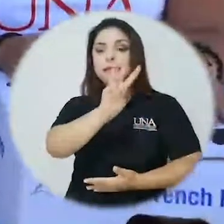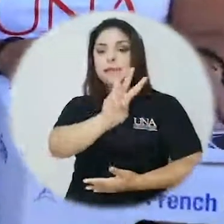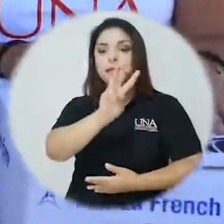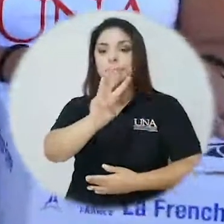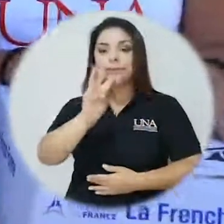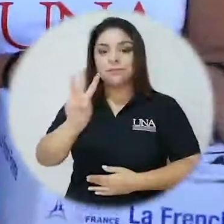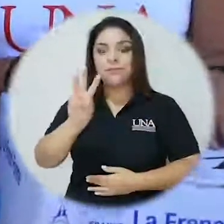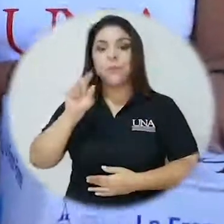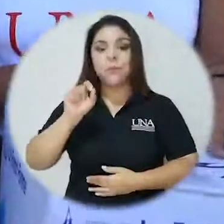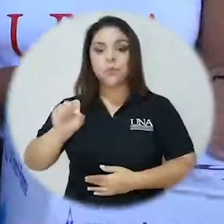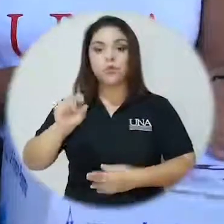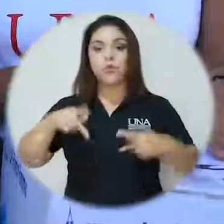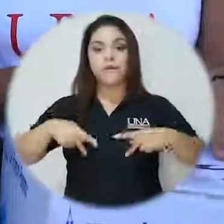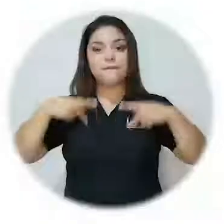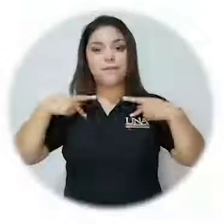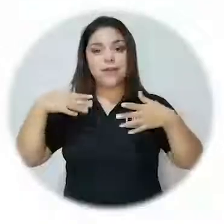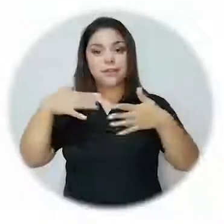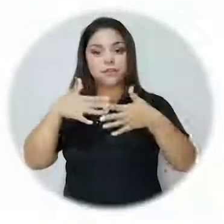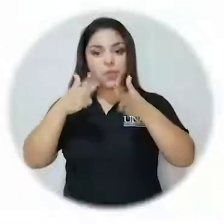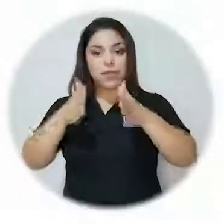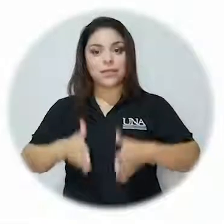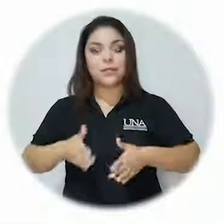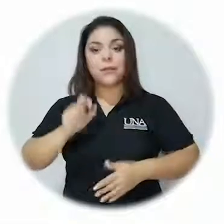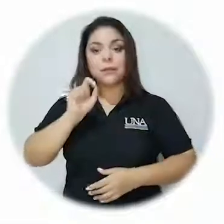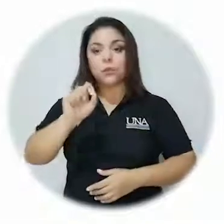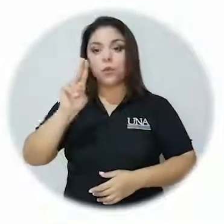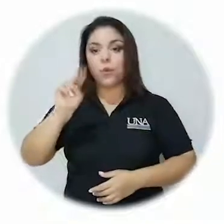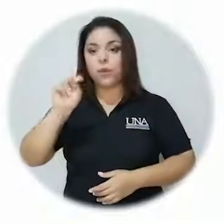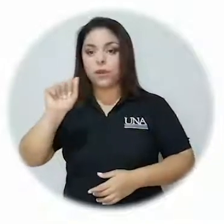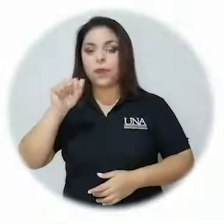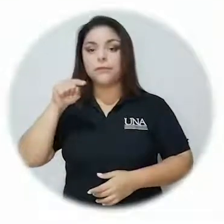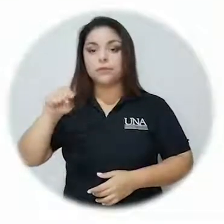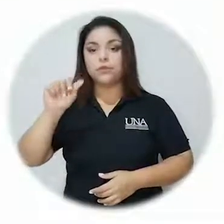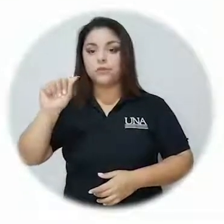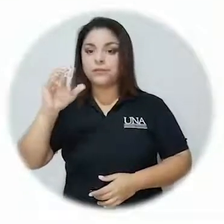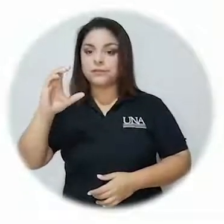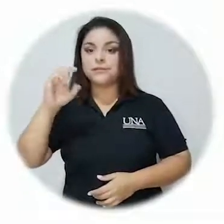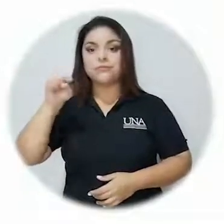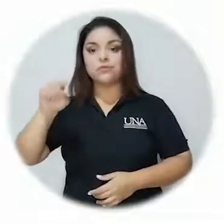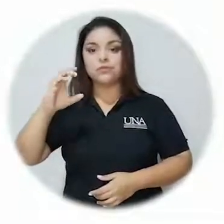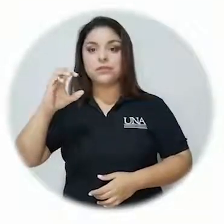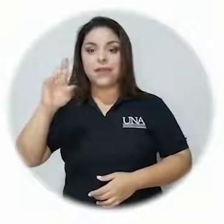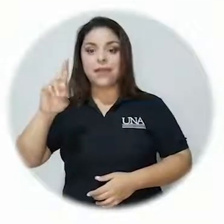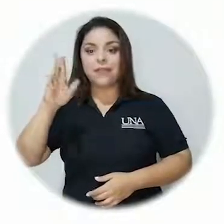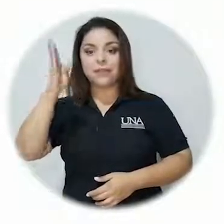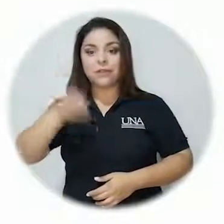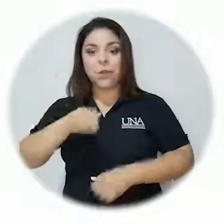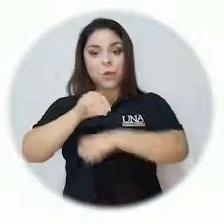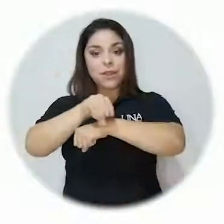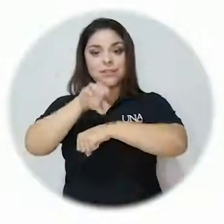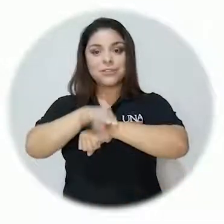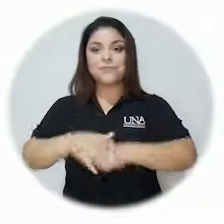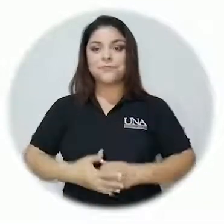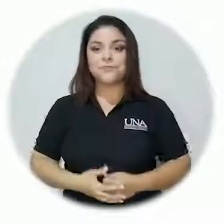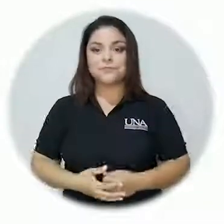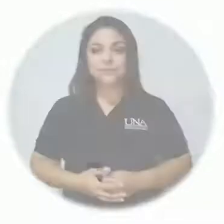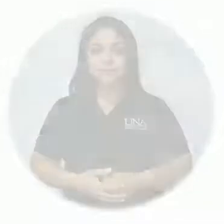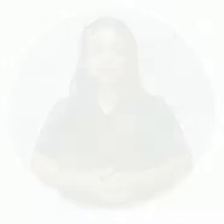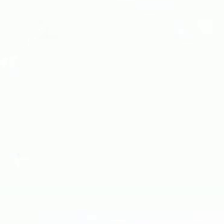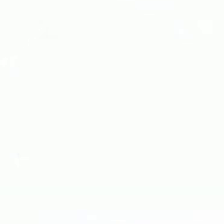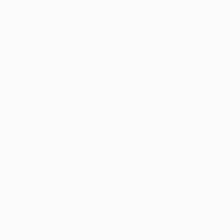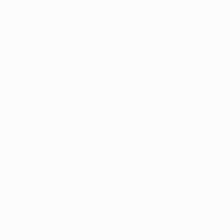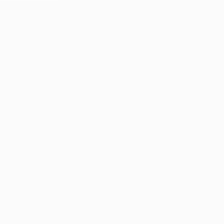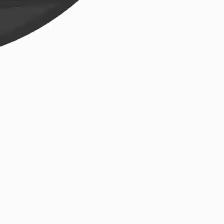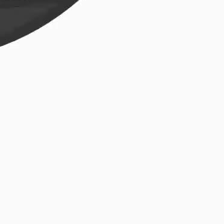la página www.vidaestudiantil.una.ac.cr barra inclinada orientación.